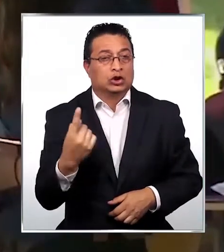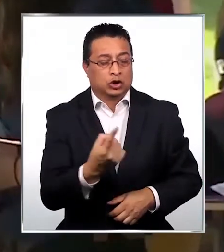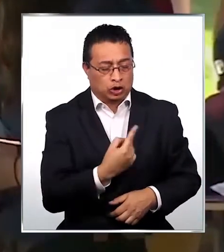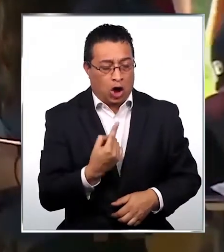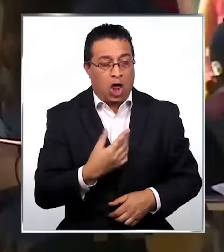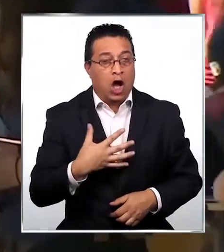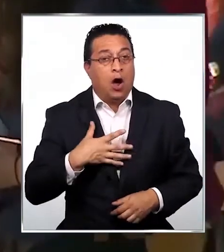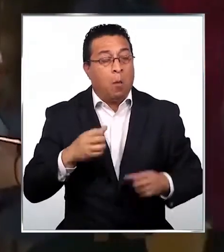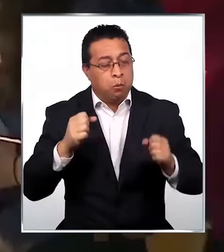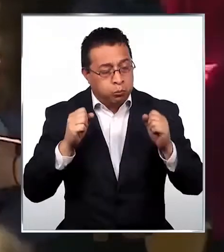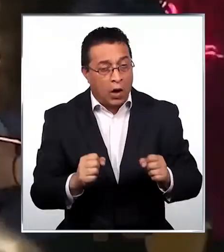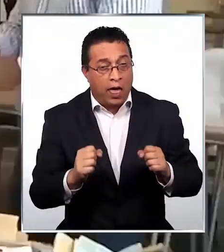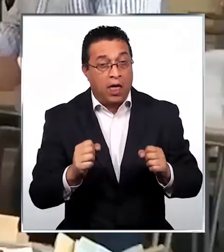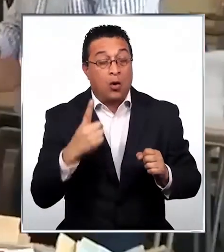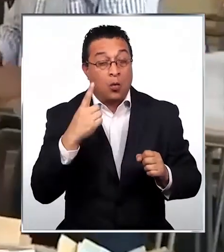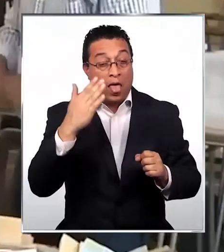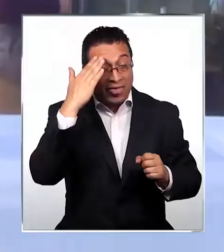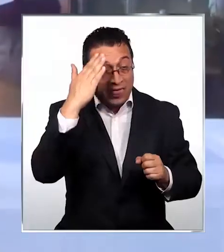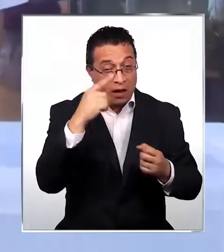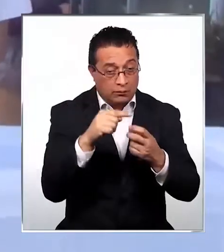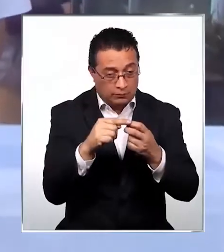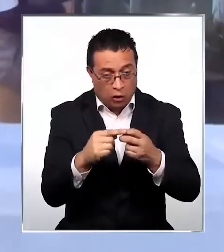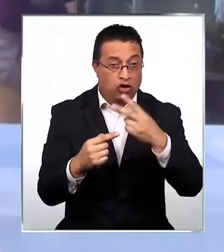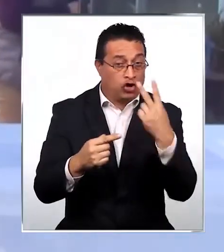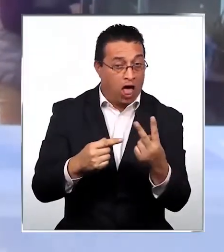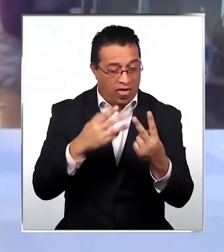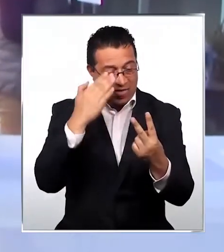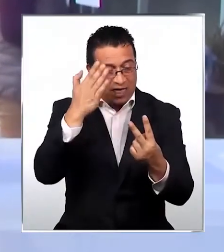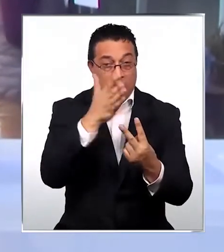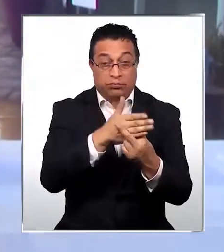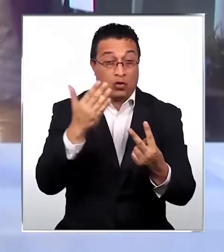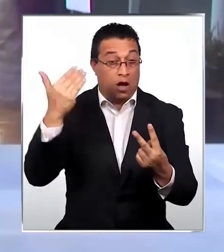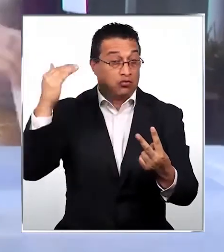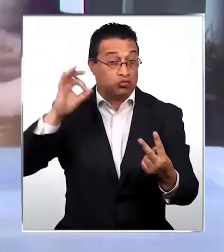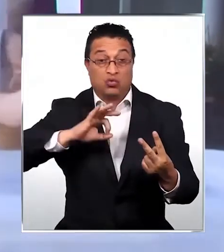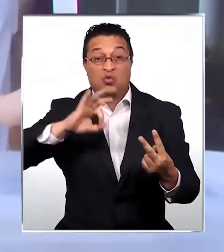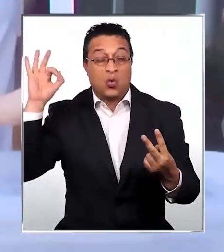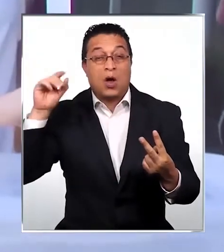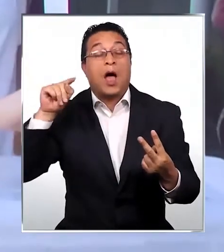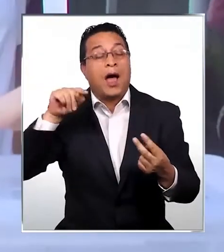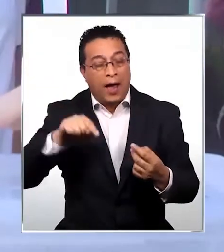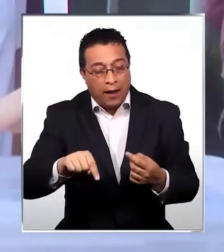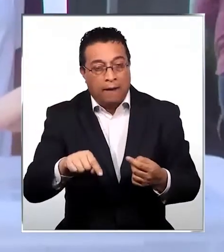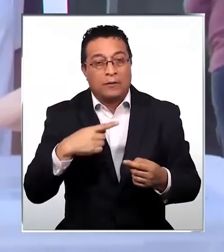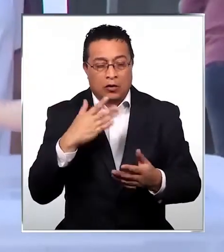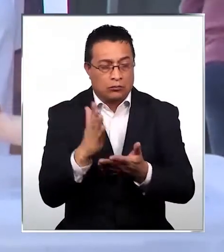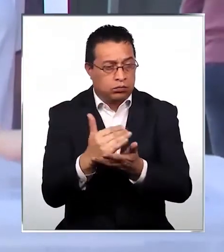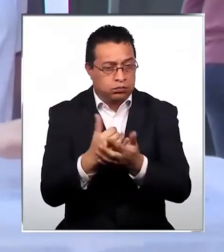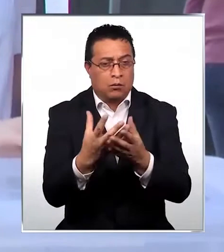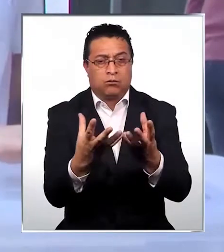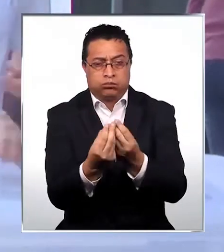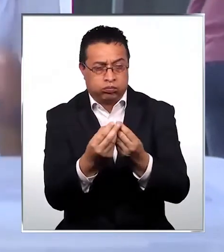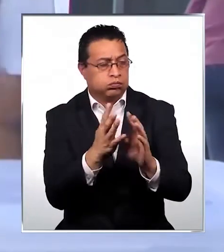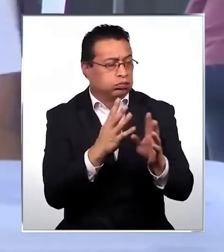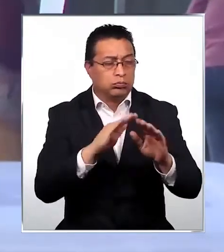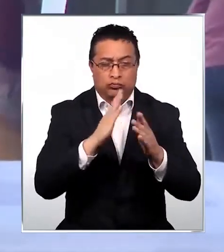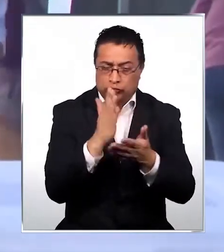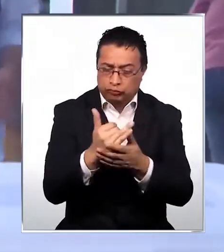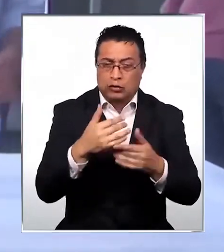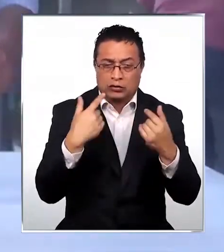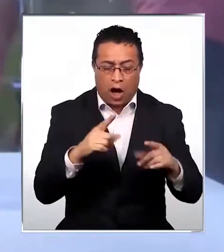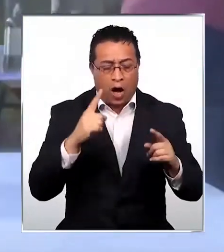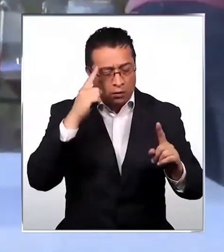la posibilidad de ampliar de un día a dos días, de manera bastante inédita, una elección. Es así como se han tomado todas las medidas de aforo, de resguardo,